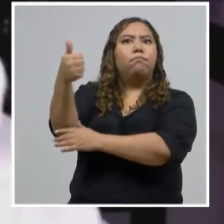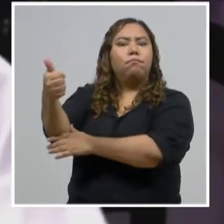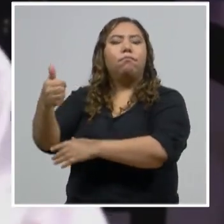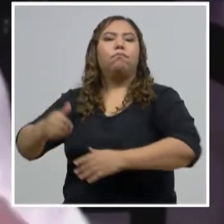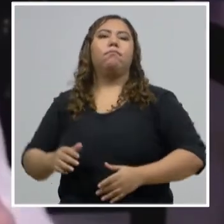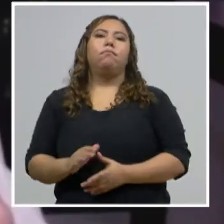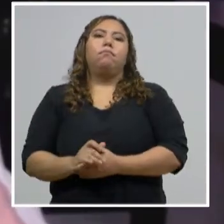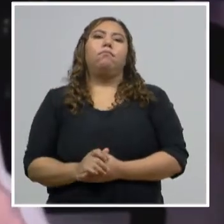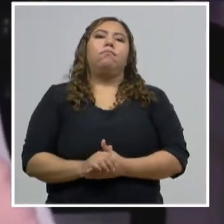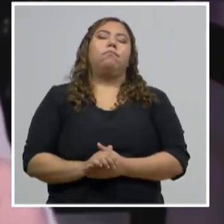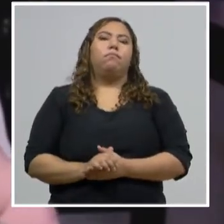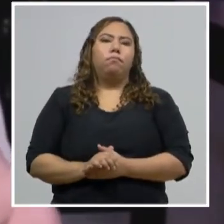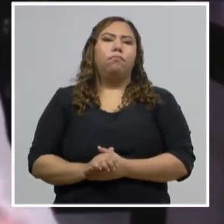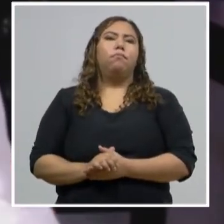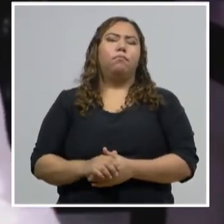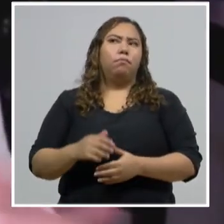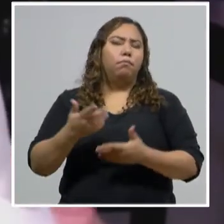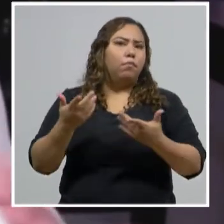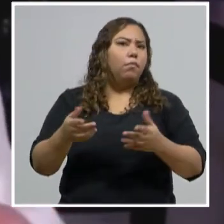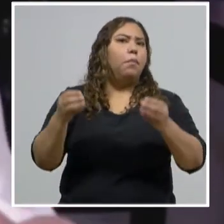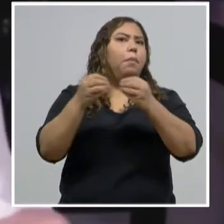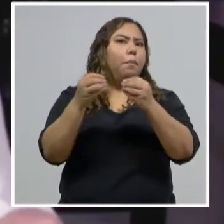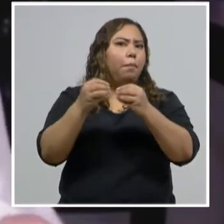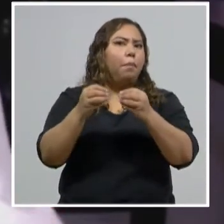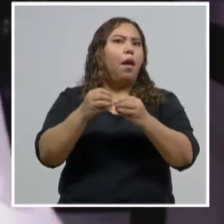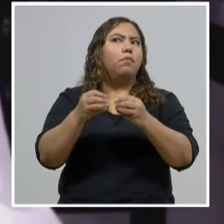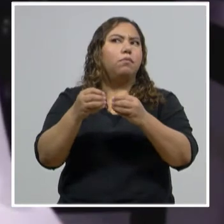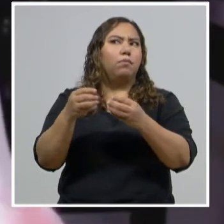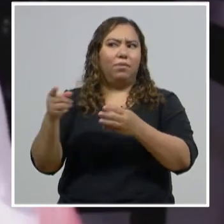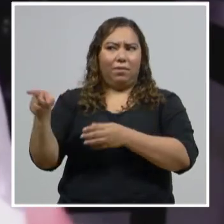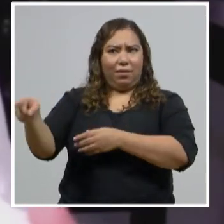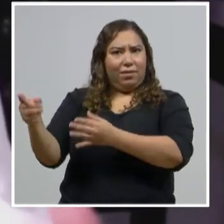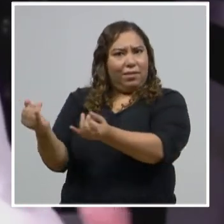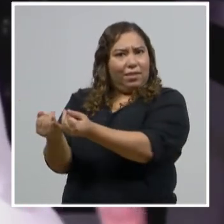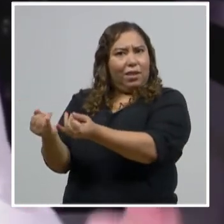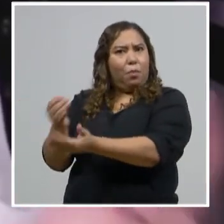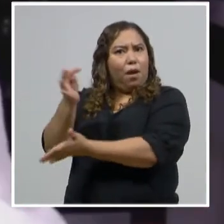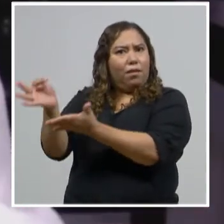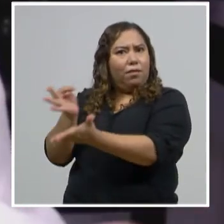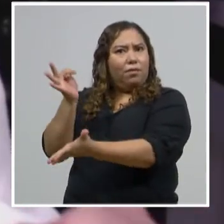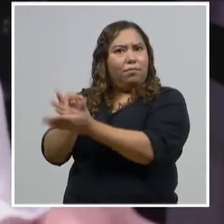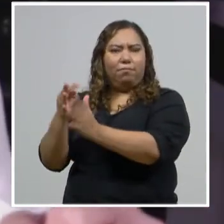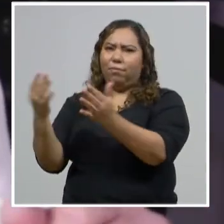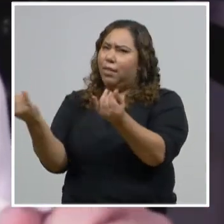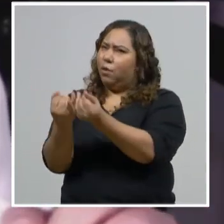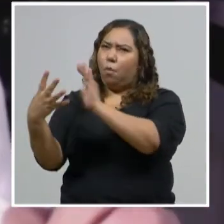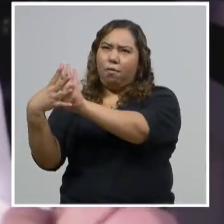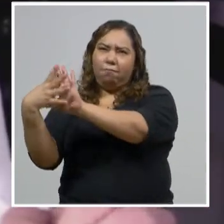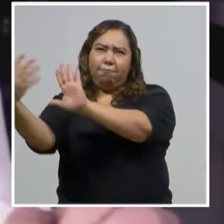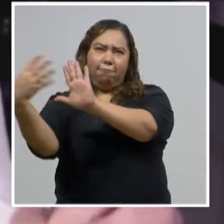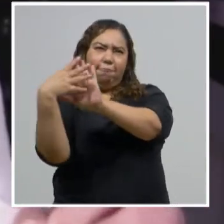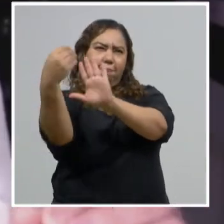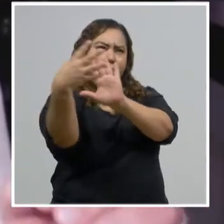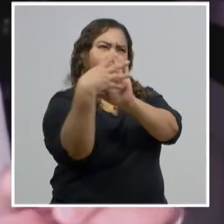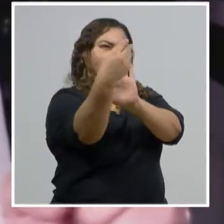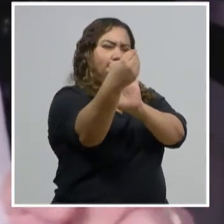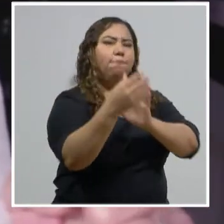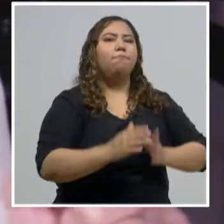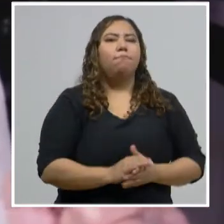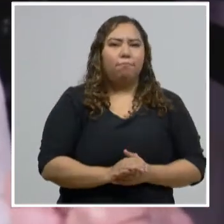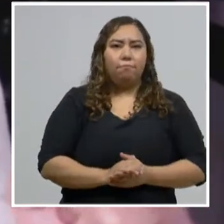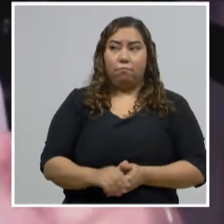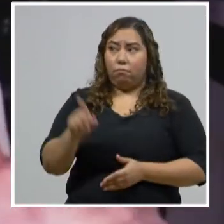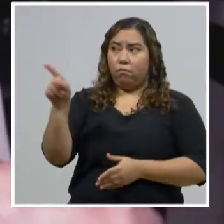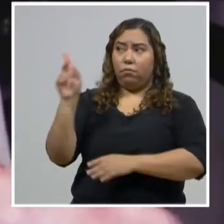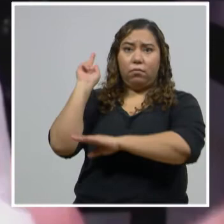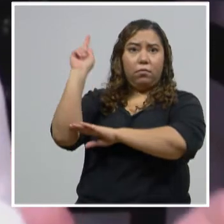a masificar los centros de traje y los centros de atención en todo el país. Y ahí quiero agradecer también al Pastor Solórzano porque